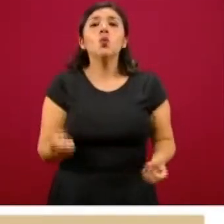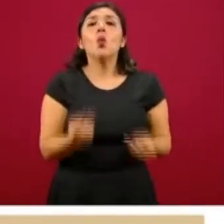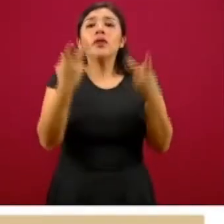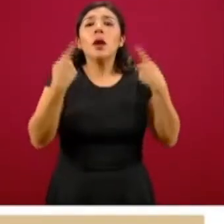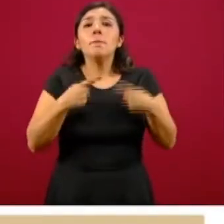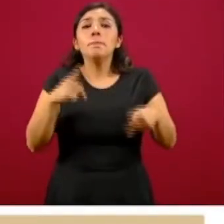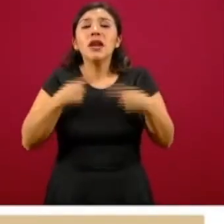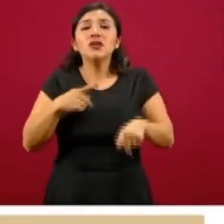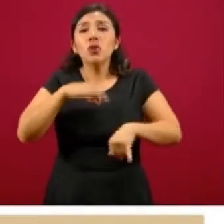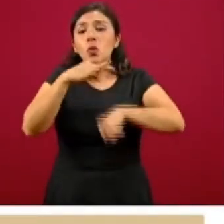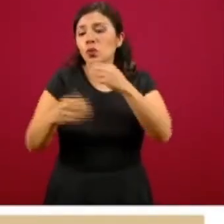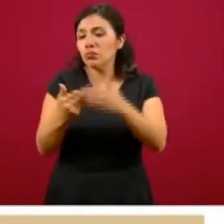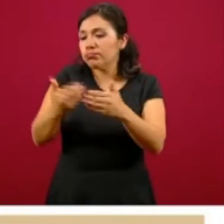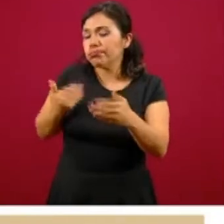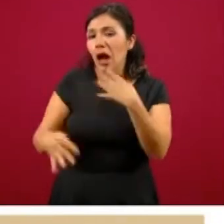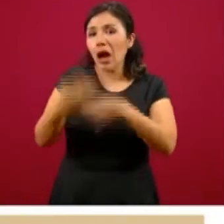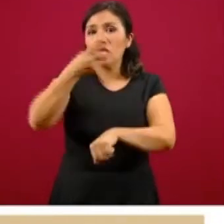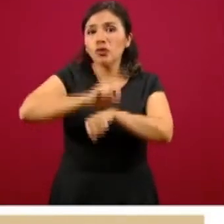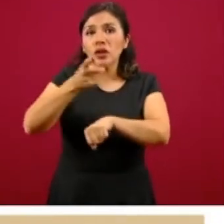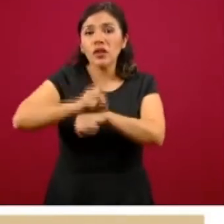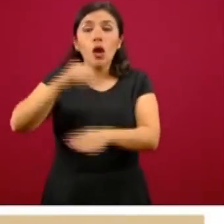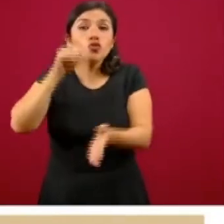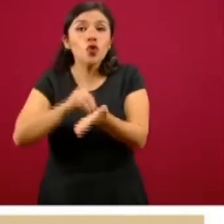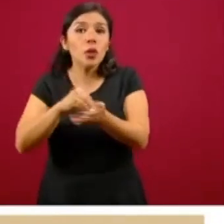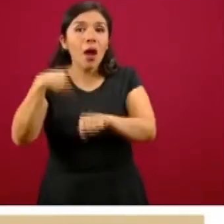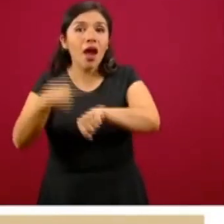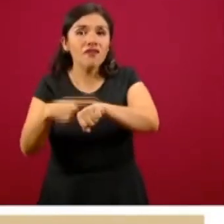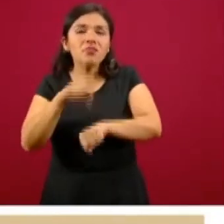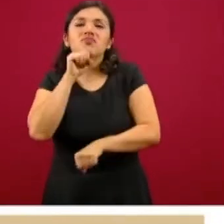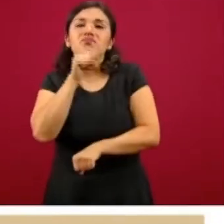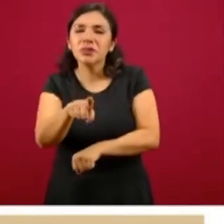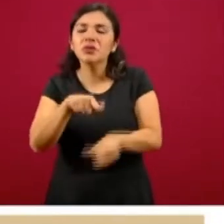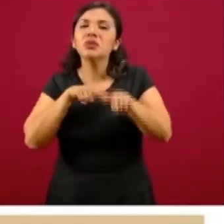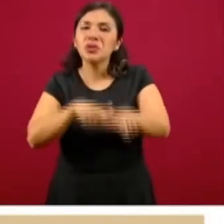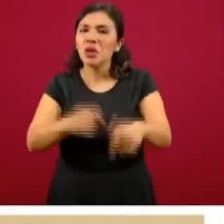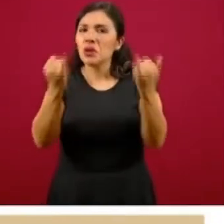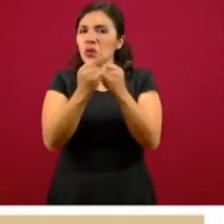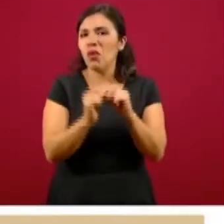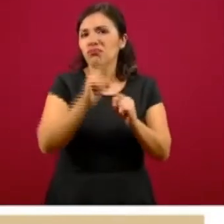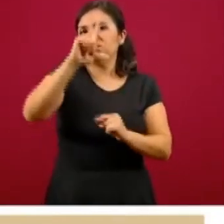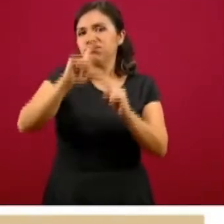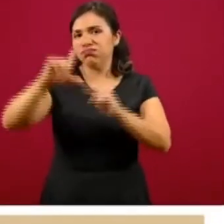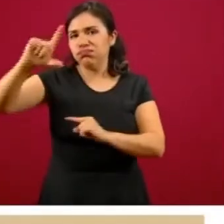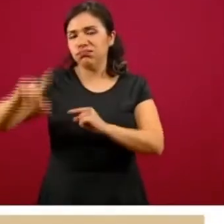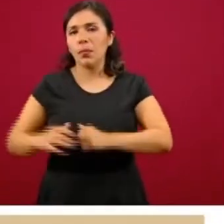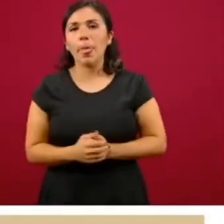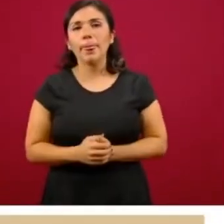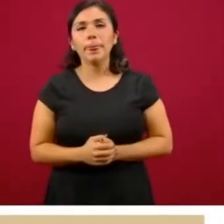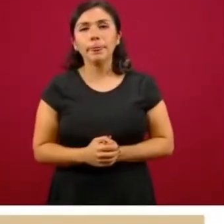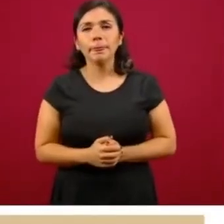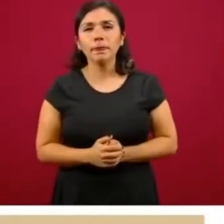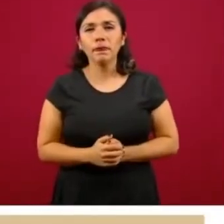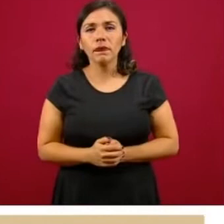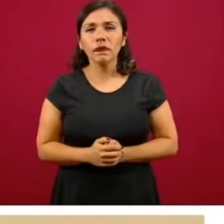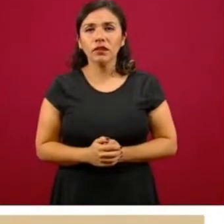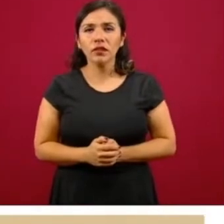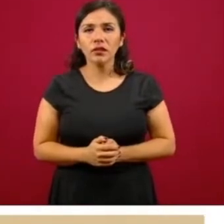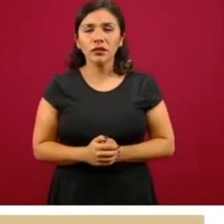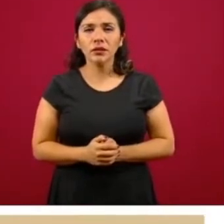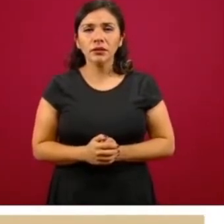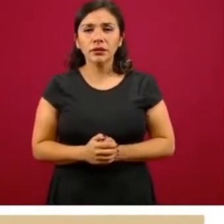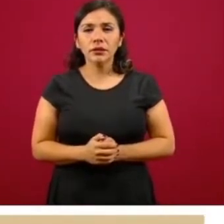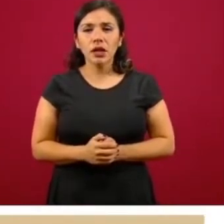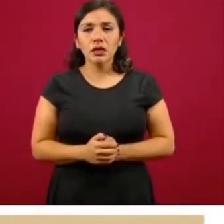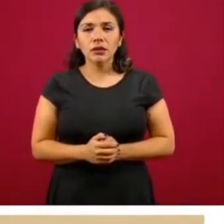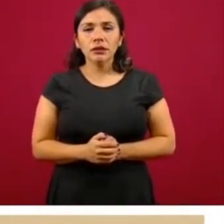de casos en los últimos 14 días continúan en esas mismas posiciones. Veamos la siguiente diapositiva,